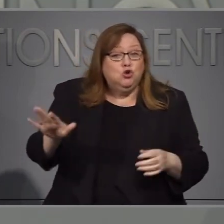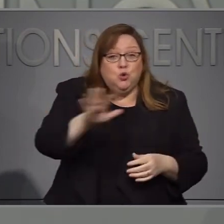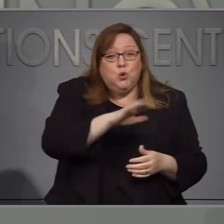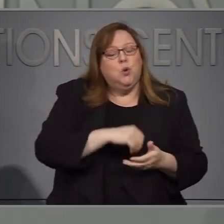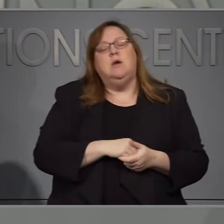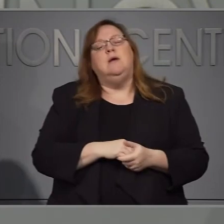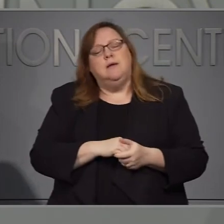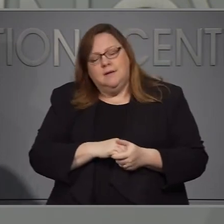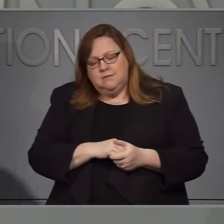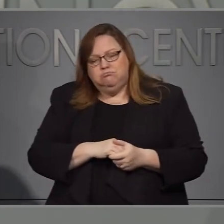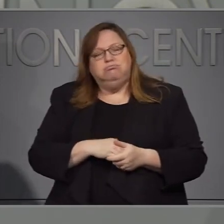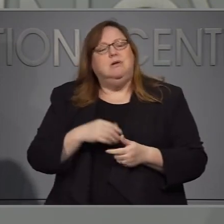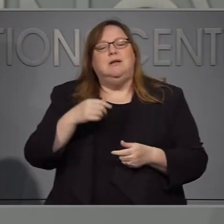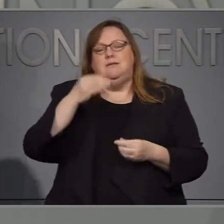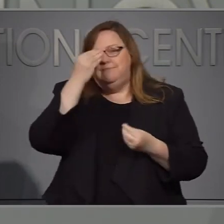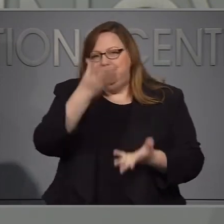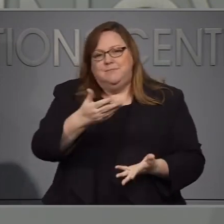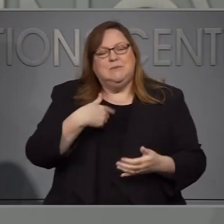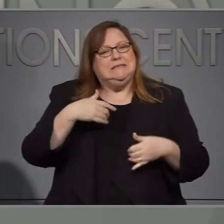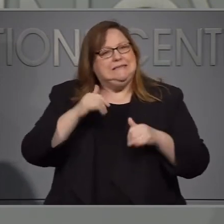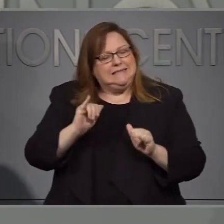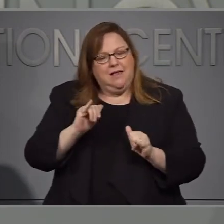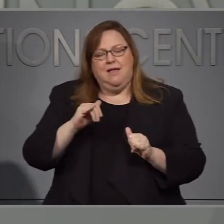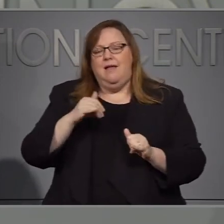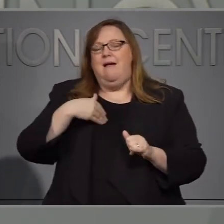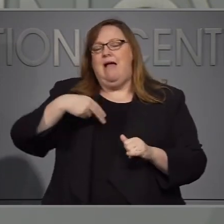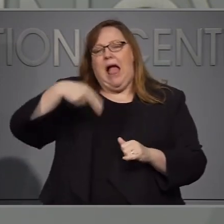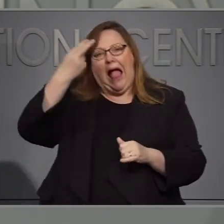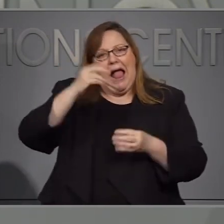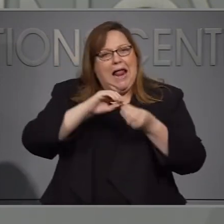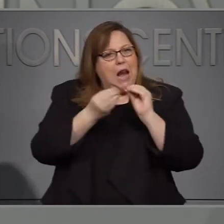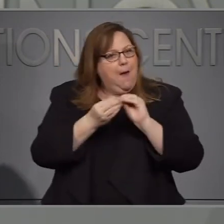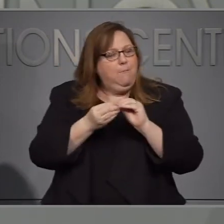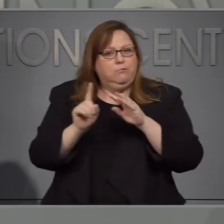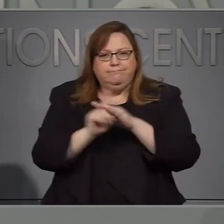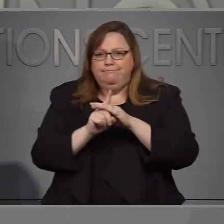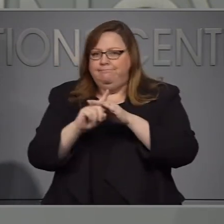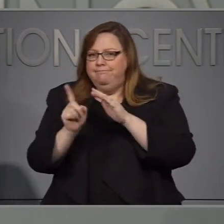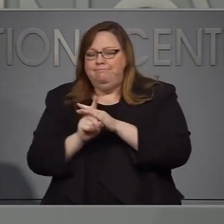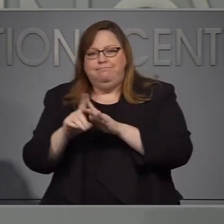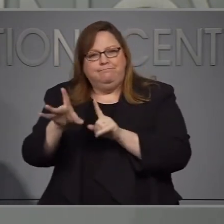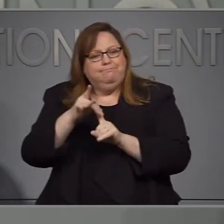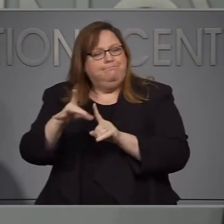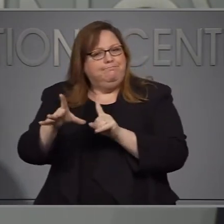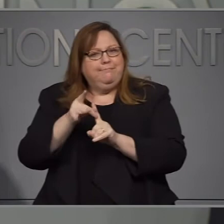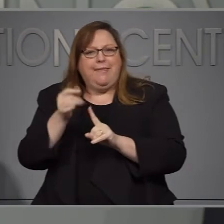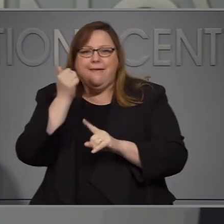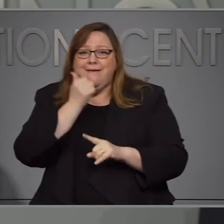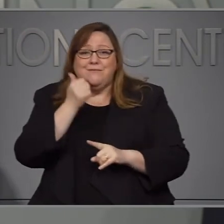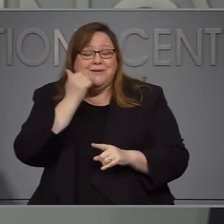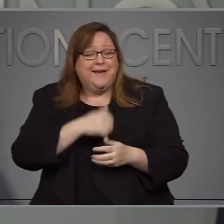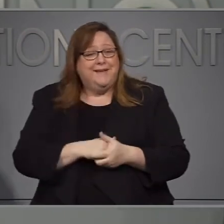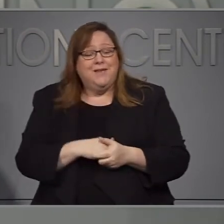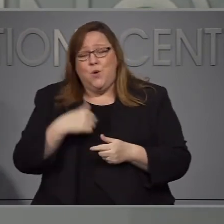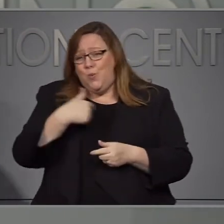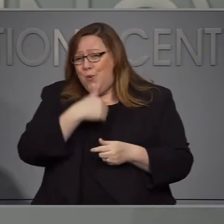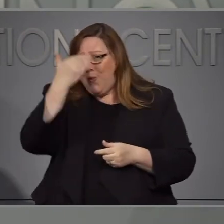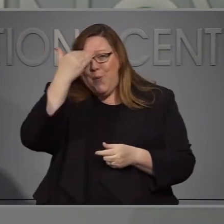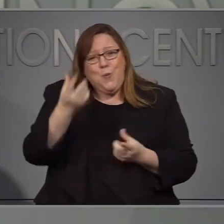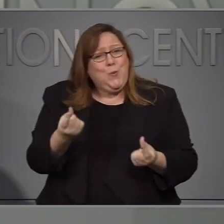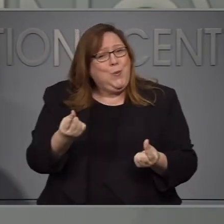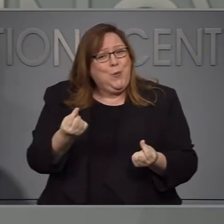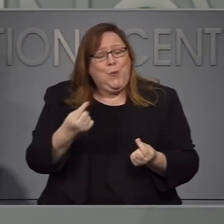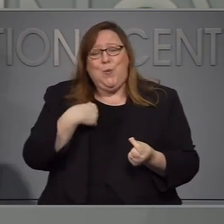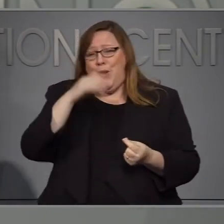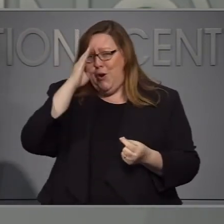las personas y les digo todavía tenemos un buen número de casos nuevos todos los días. nosotros sabemos qué es lo que tenemos que